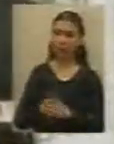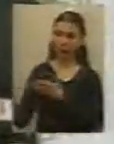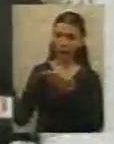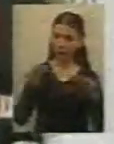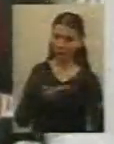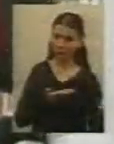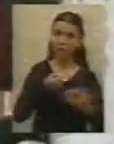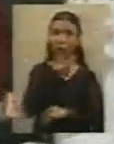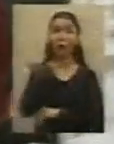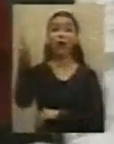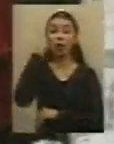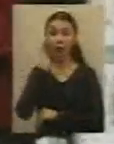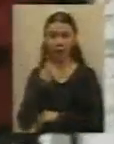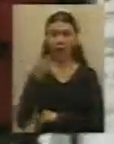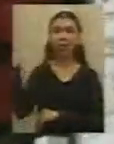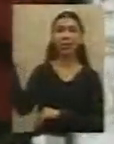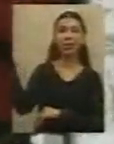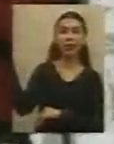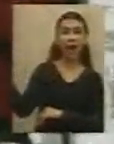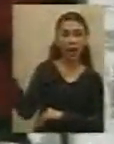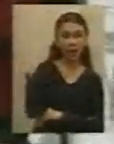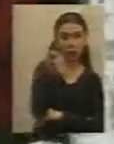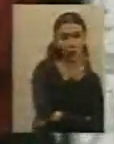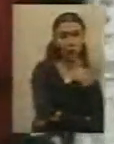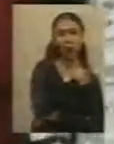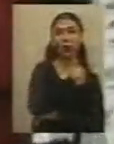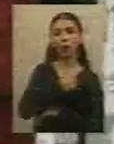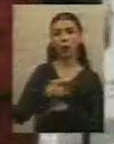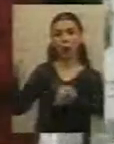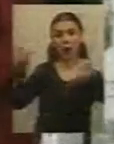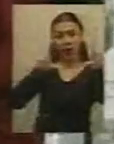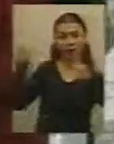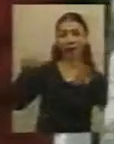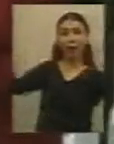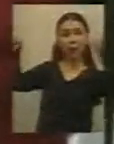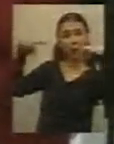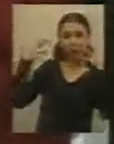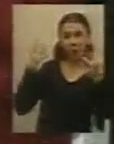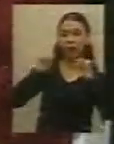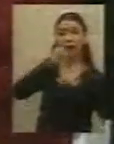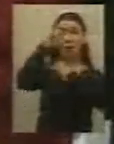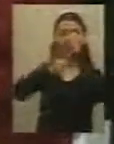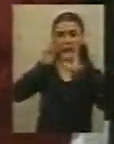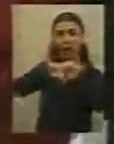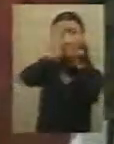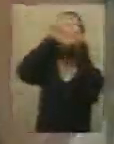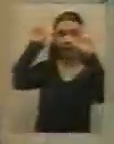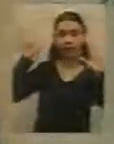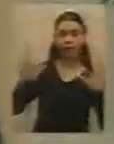Bienvenido. Muy buenos días a vos y a toda tu audiencia. Bueno, venimos a dar un poco de claridad a un tema que